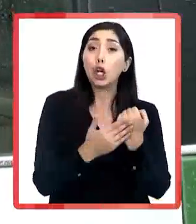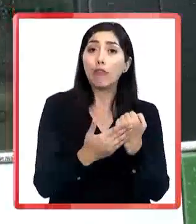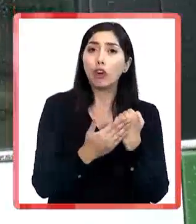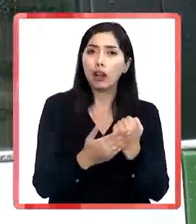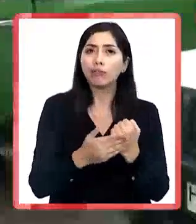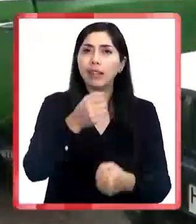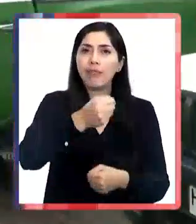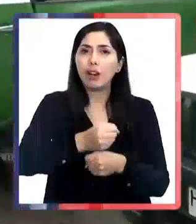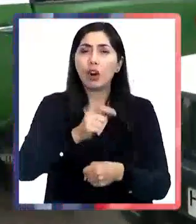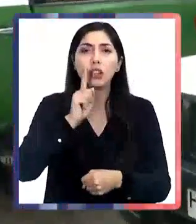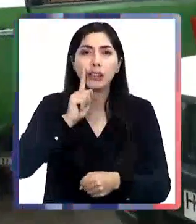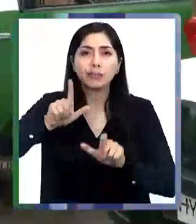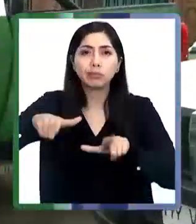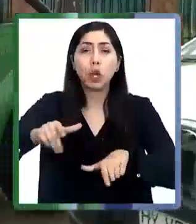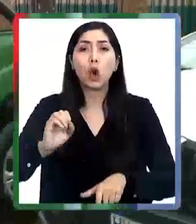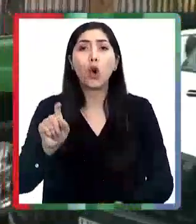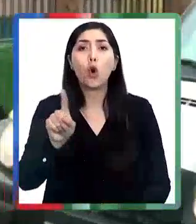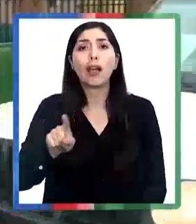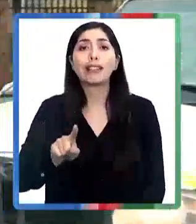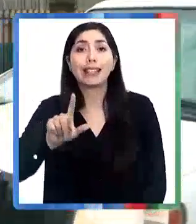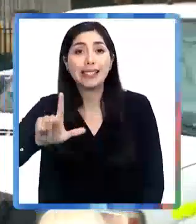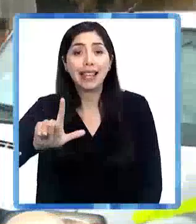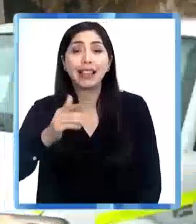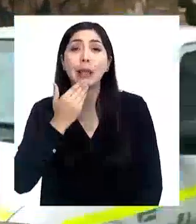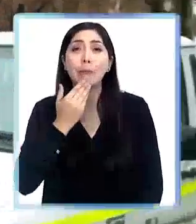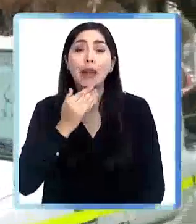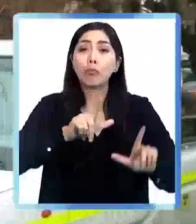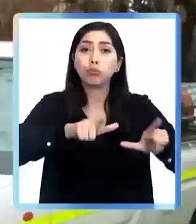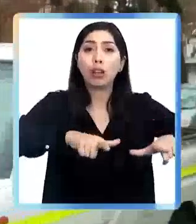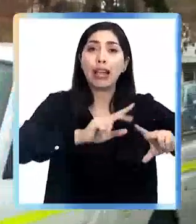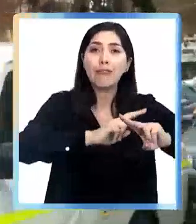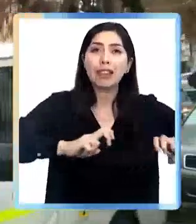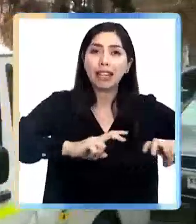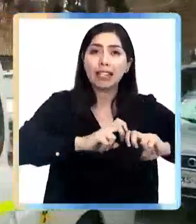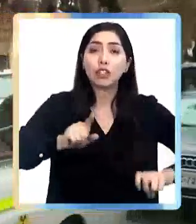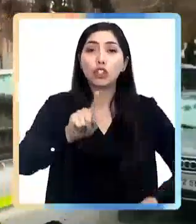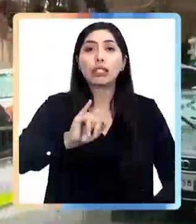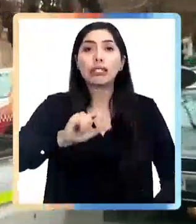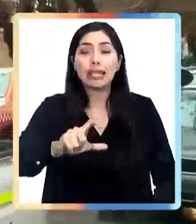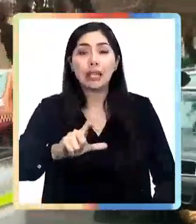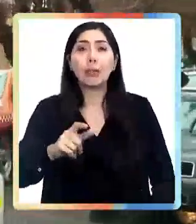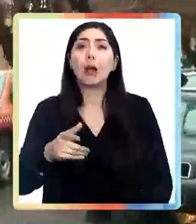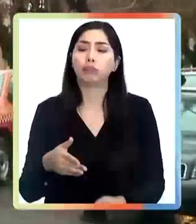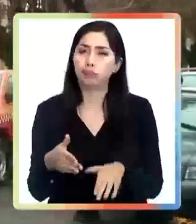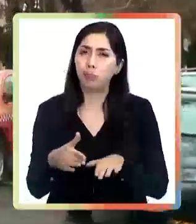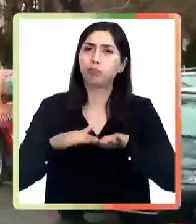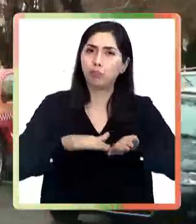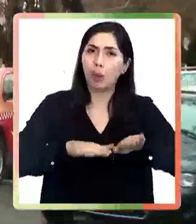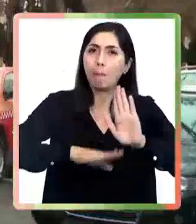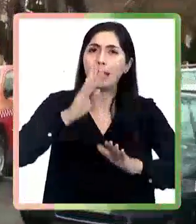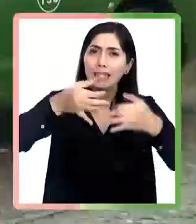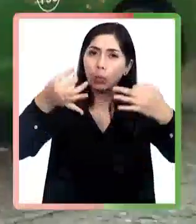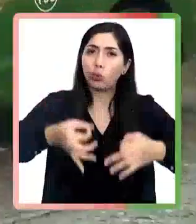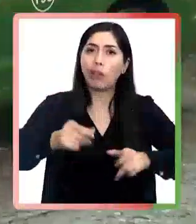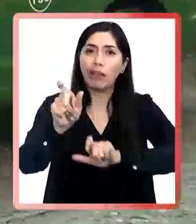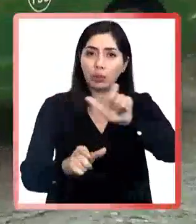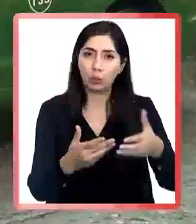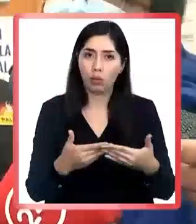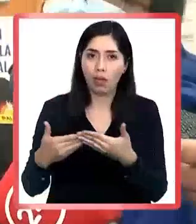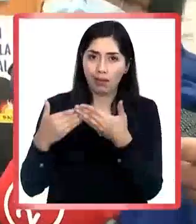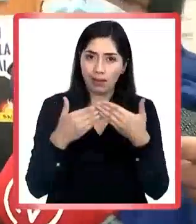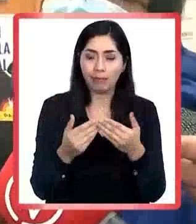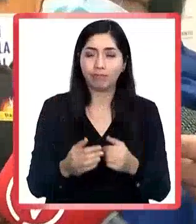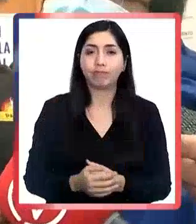trabajo de inteligencia en las secciones como el OS7 y la sección de investigación policial CIP con la idea de brindar aún mayor seguridad a los escolares.